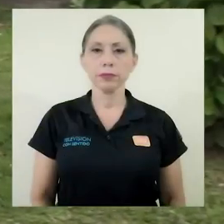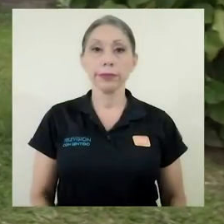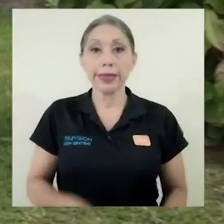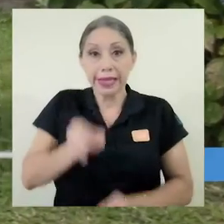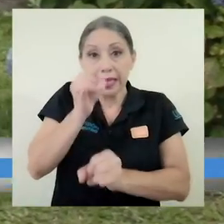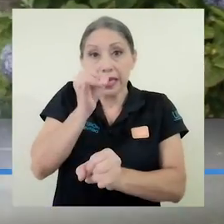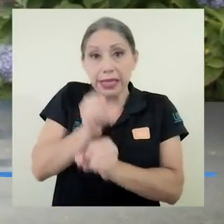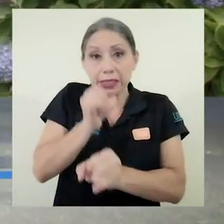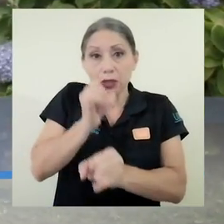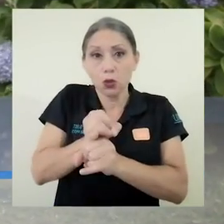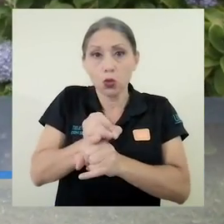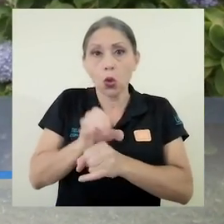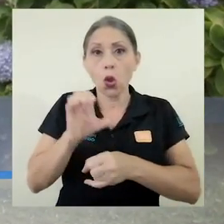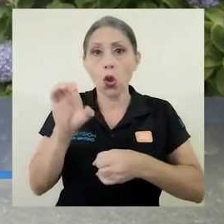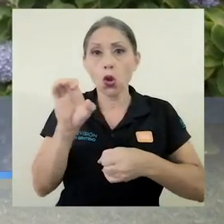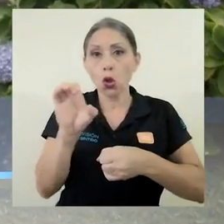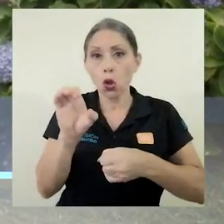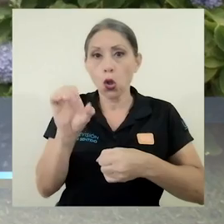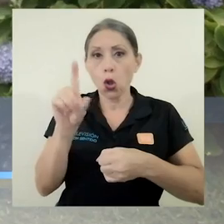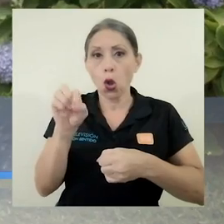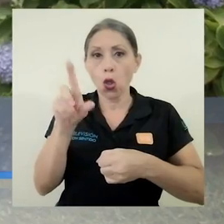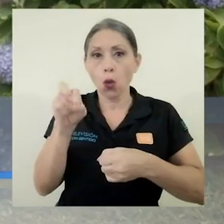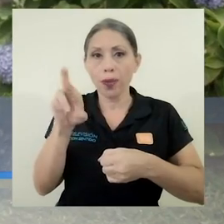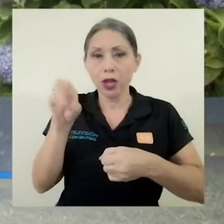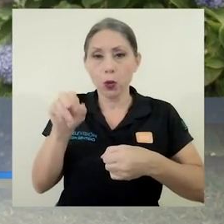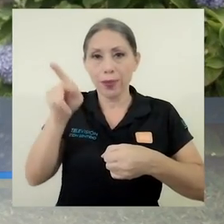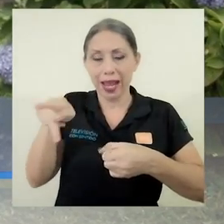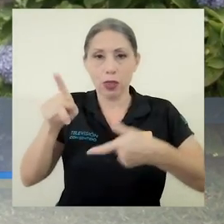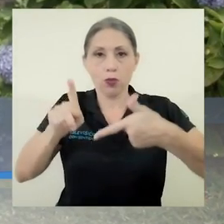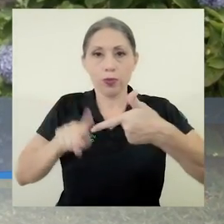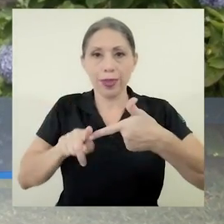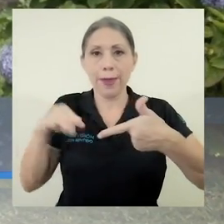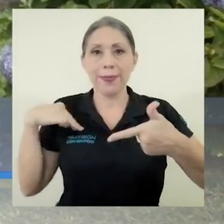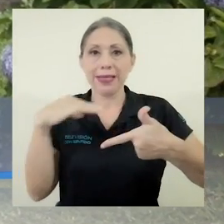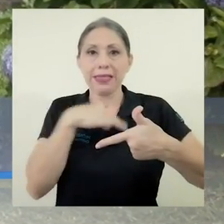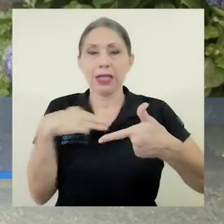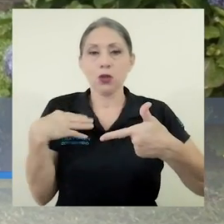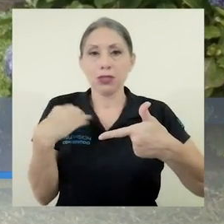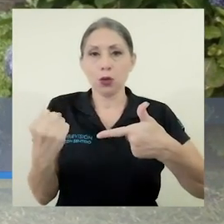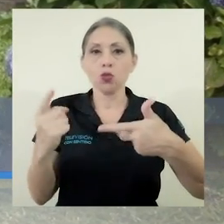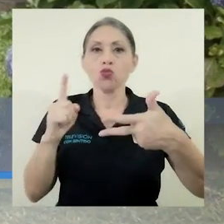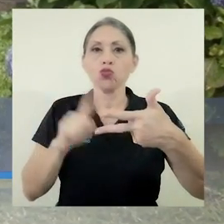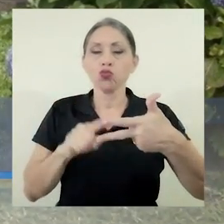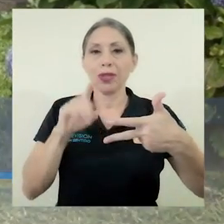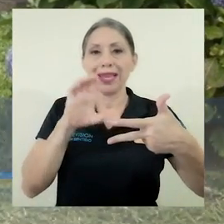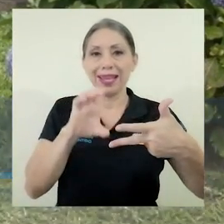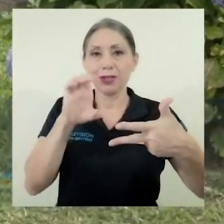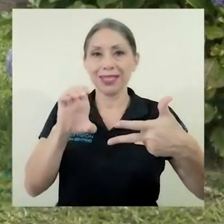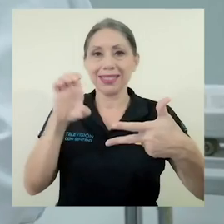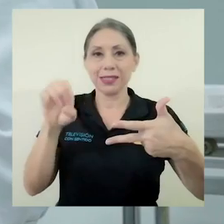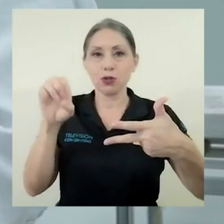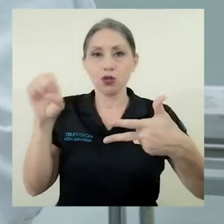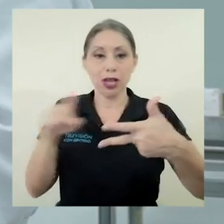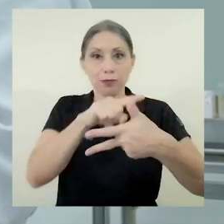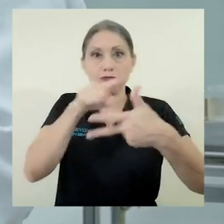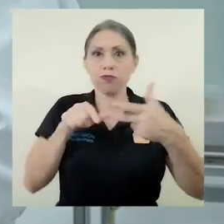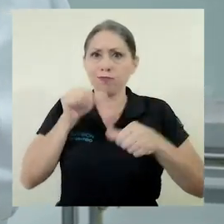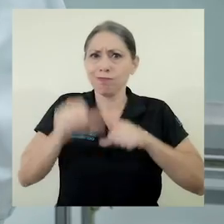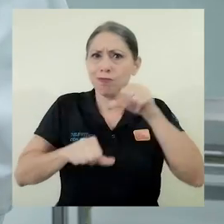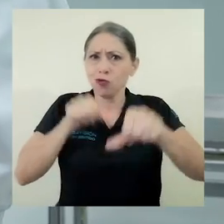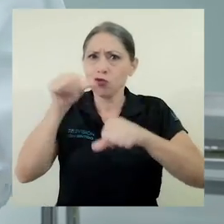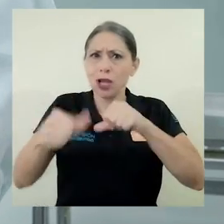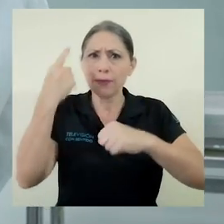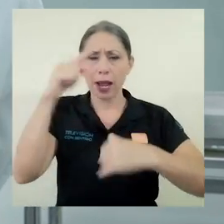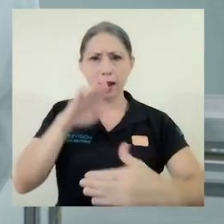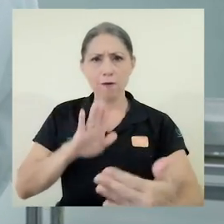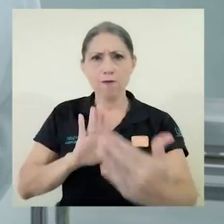El Instituto Clodomiro Picado, en conjunto con el Ministerio de Salud y la Caja Costarricense de Seguro Social, siguen en la lucha